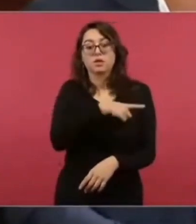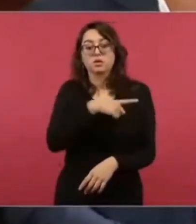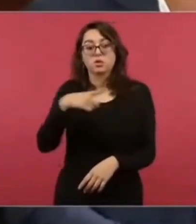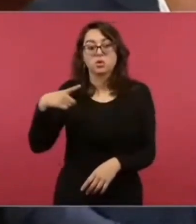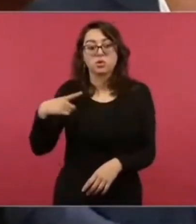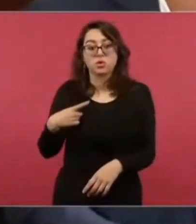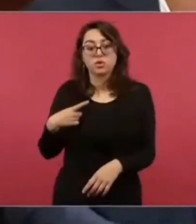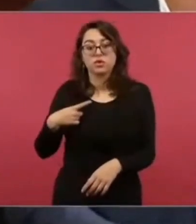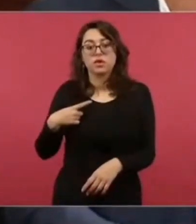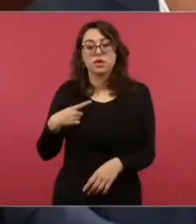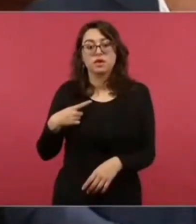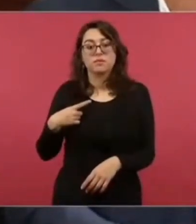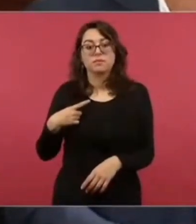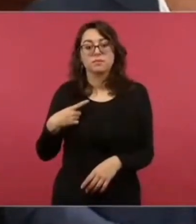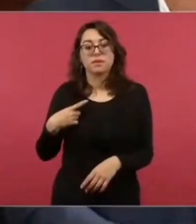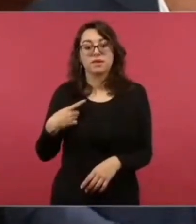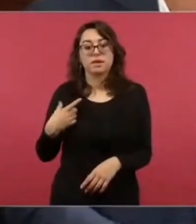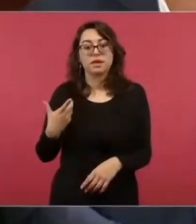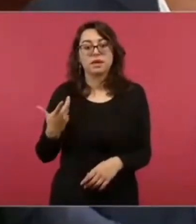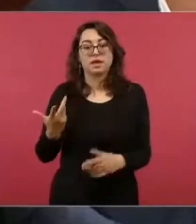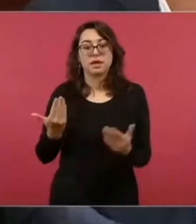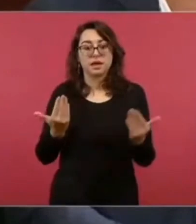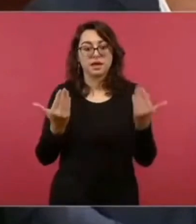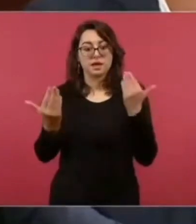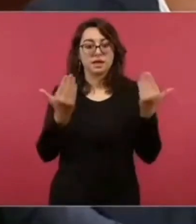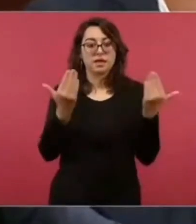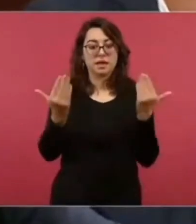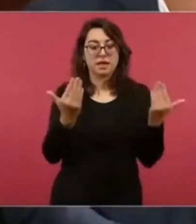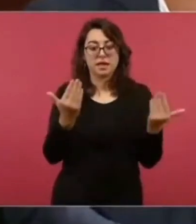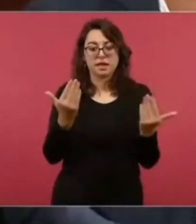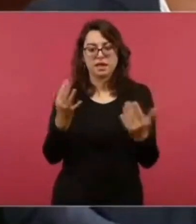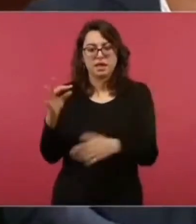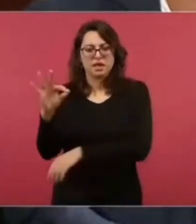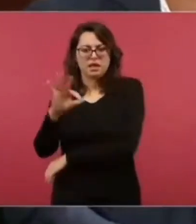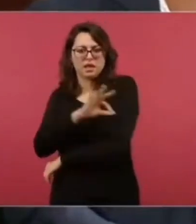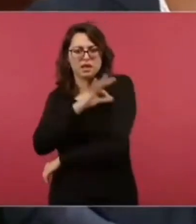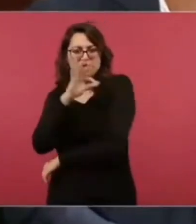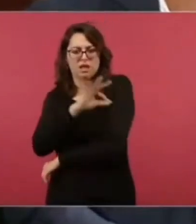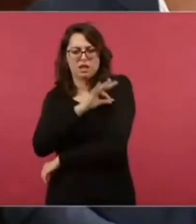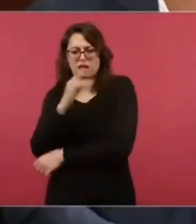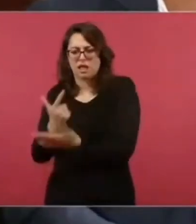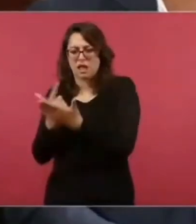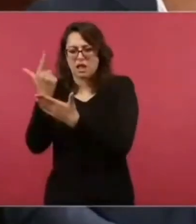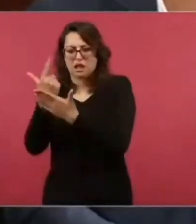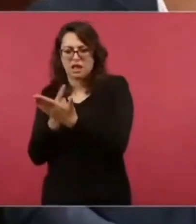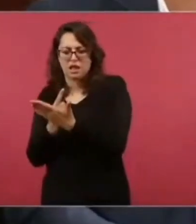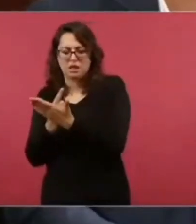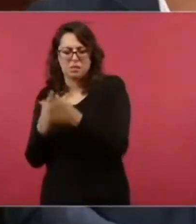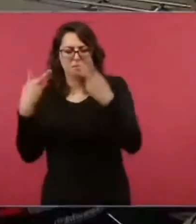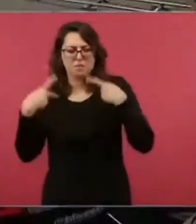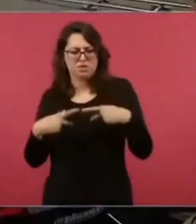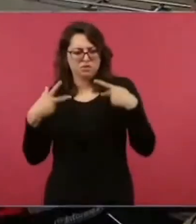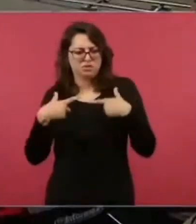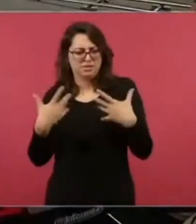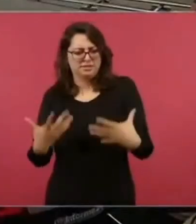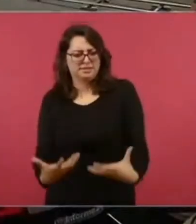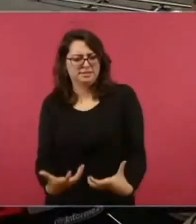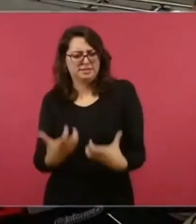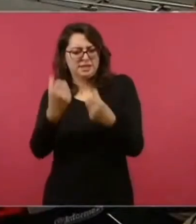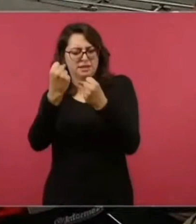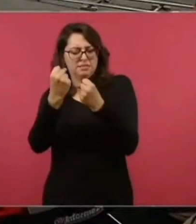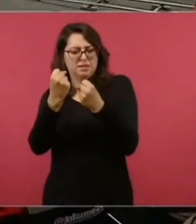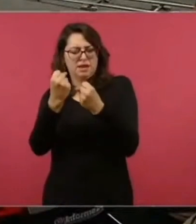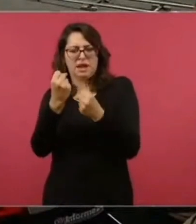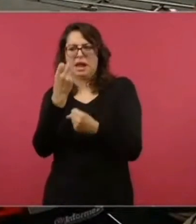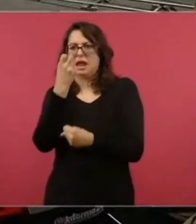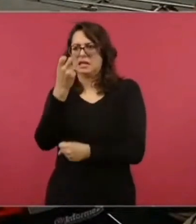la vacunación contra COVID para contrastar los datos de personas localizadas. El colectivo menciona que eso puede llegar a